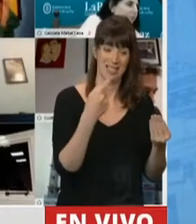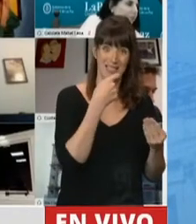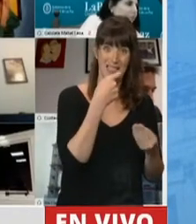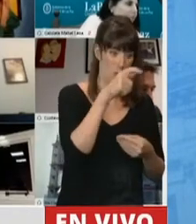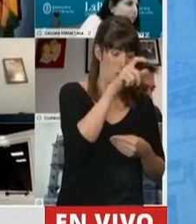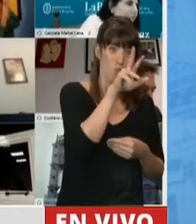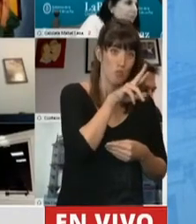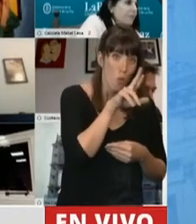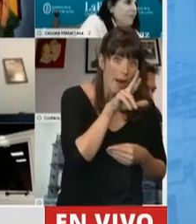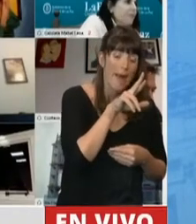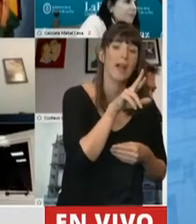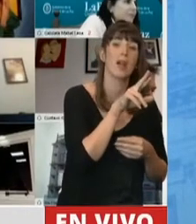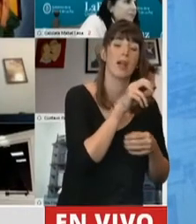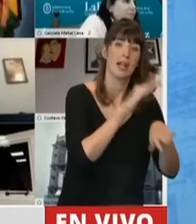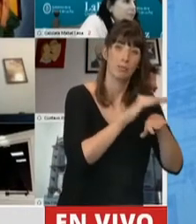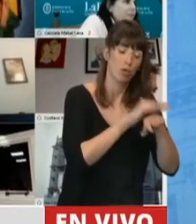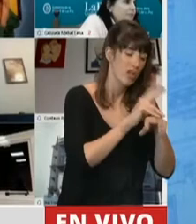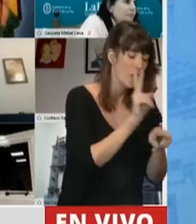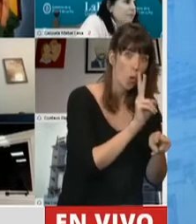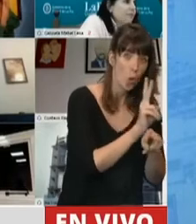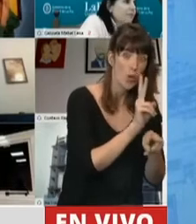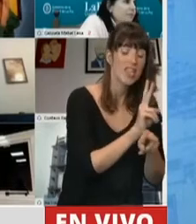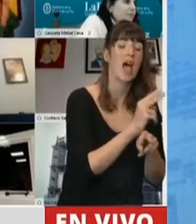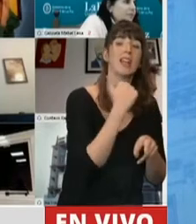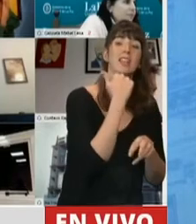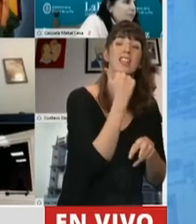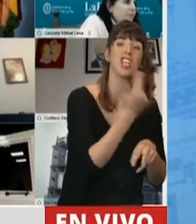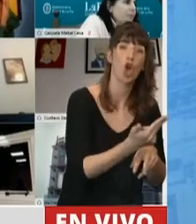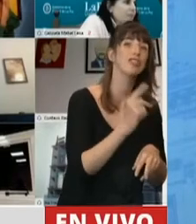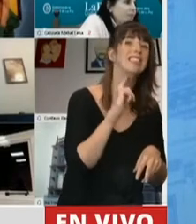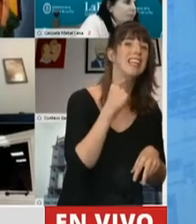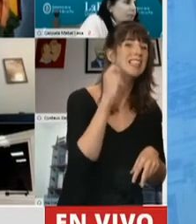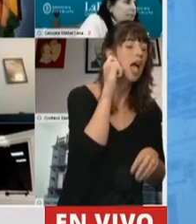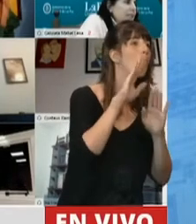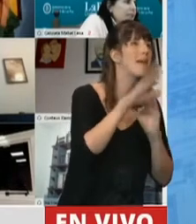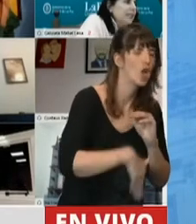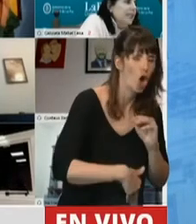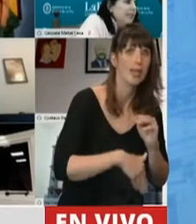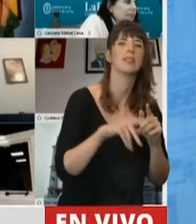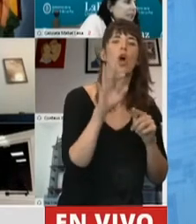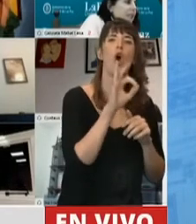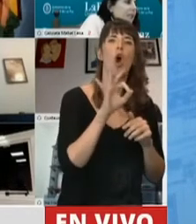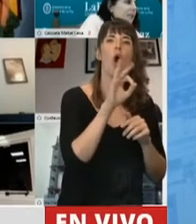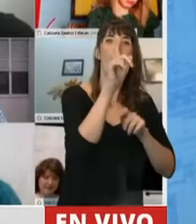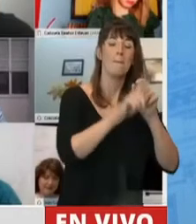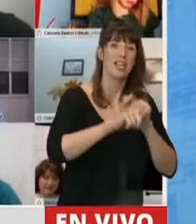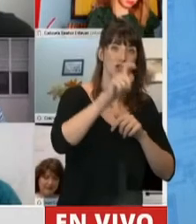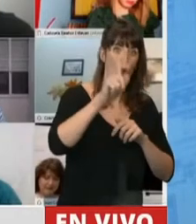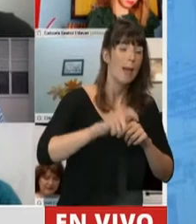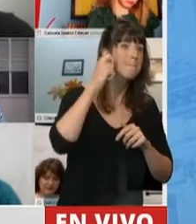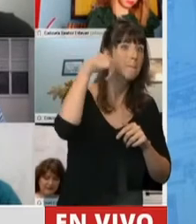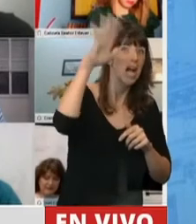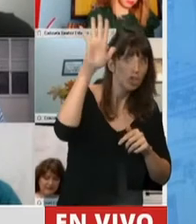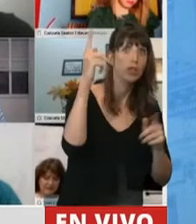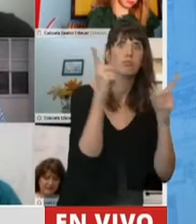única o compartida, menores de 13 años, personas mayores sin autonomía